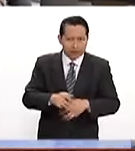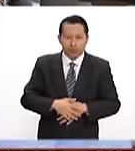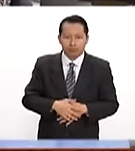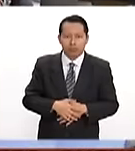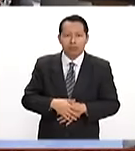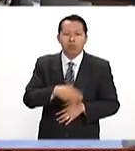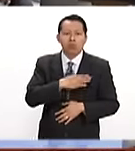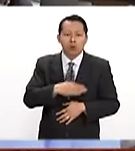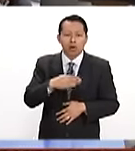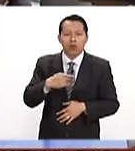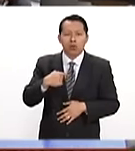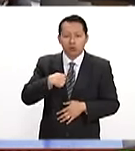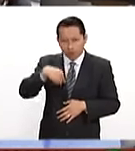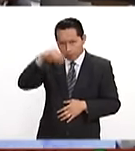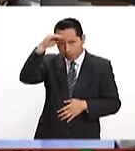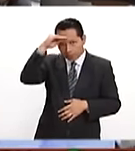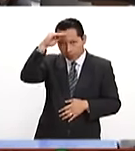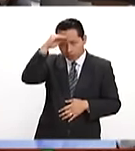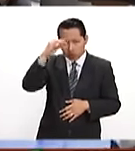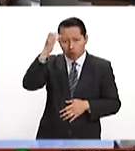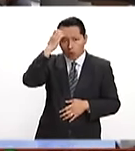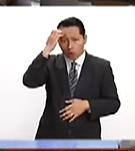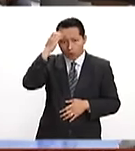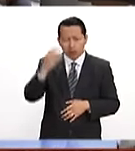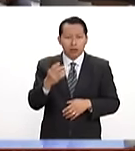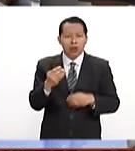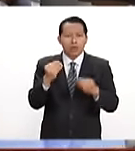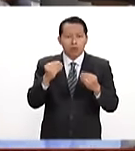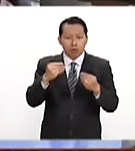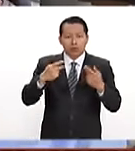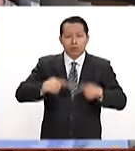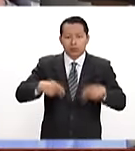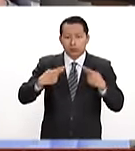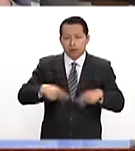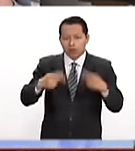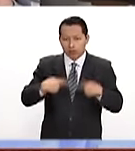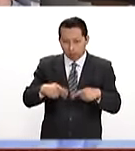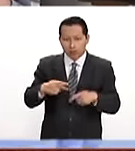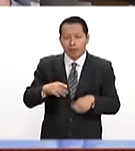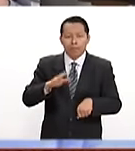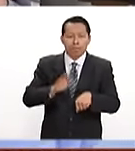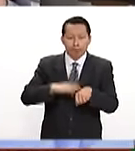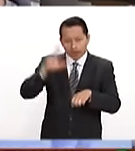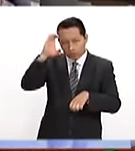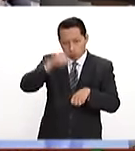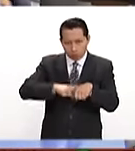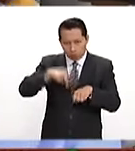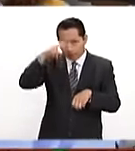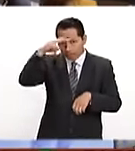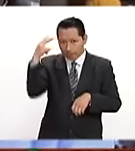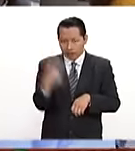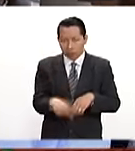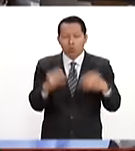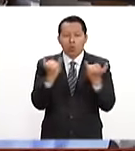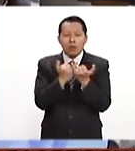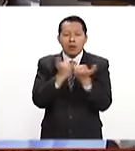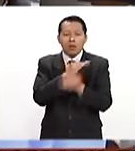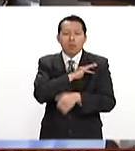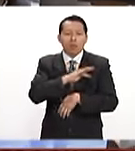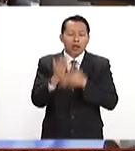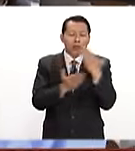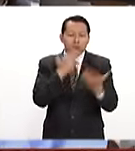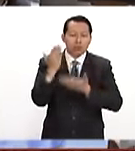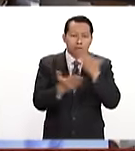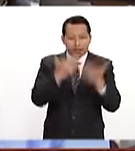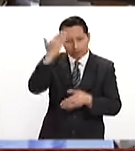Bueno, yo pienso en conocer muchas personas, conocer mucho más la cultura de México y también poder estudiar